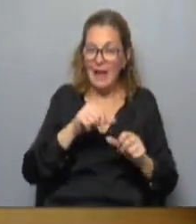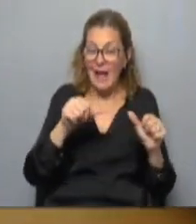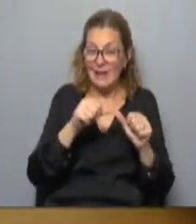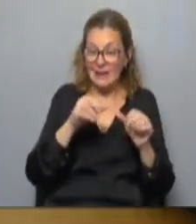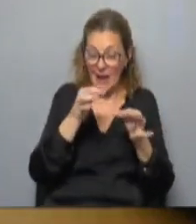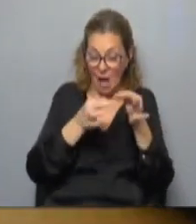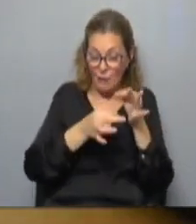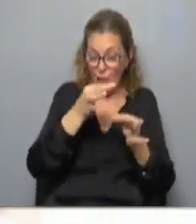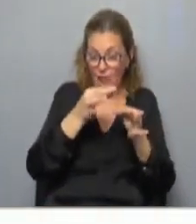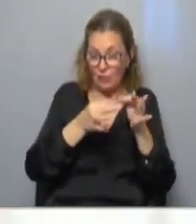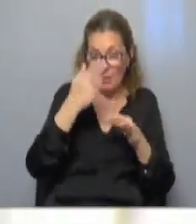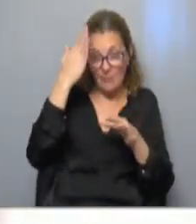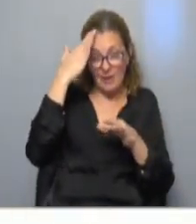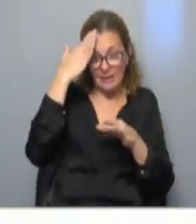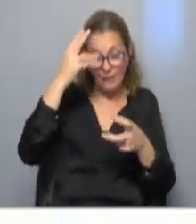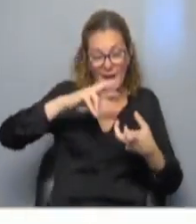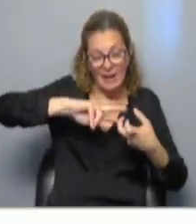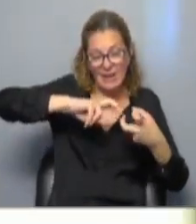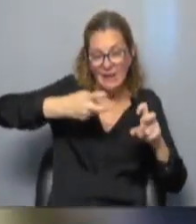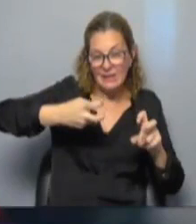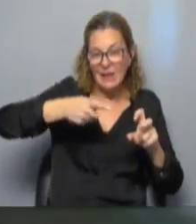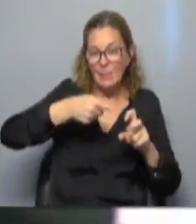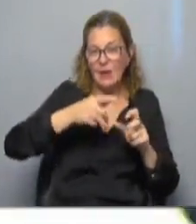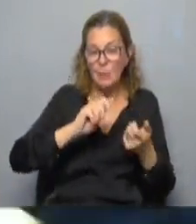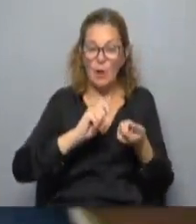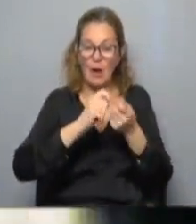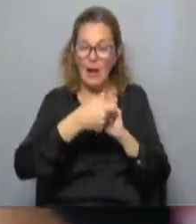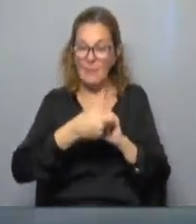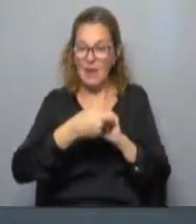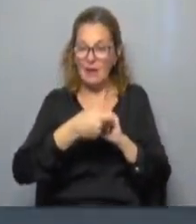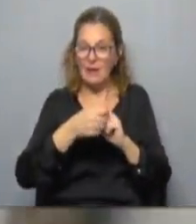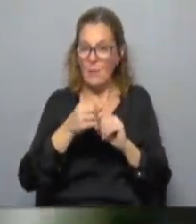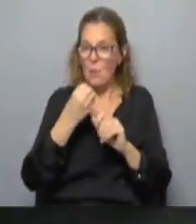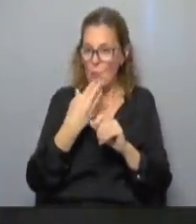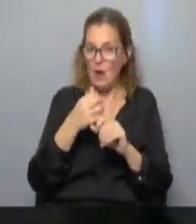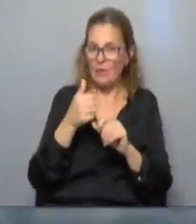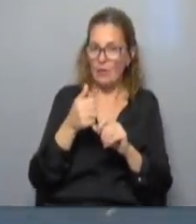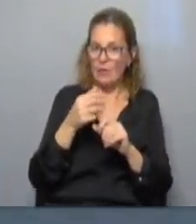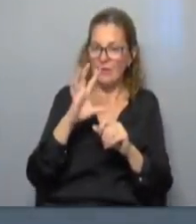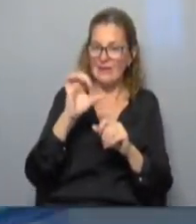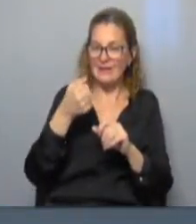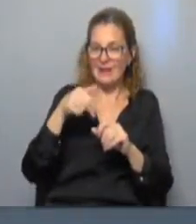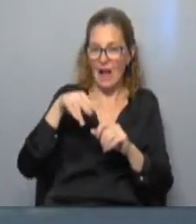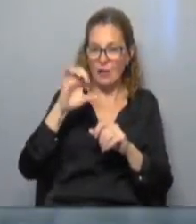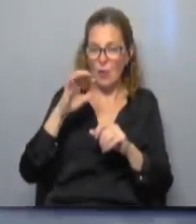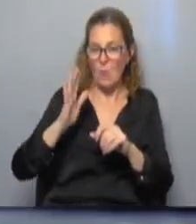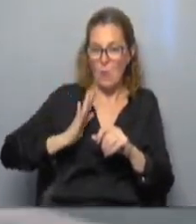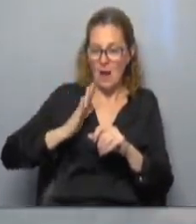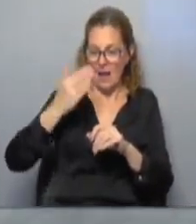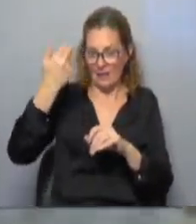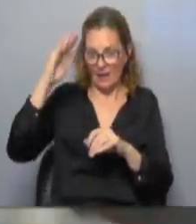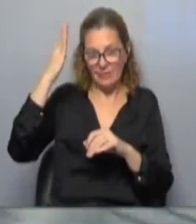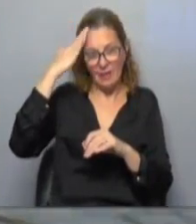laboratorio para saber la genética para poder transferir embriones sanos ya sea porque son mujeres grandes y sabemos